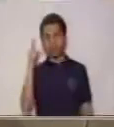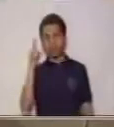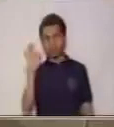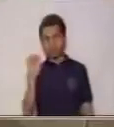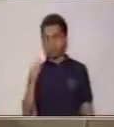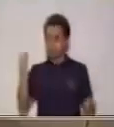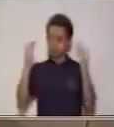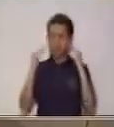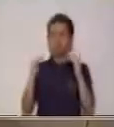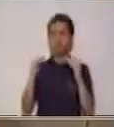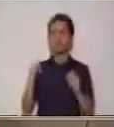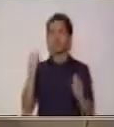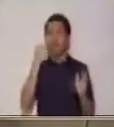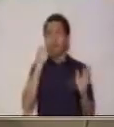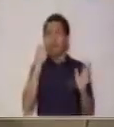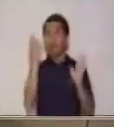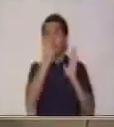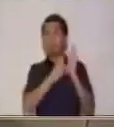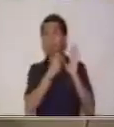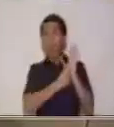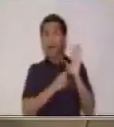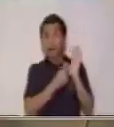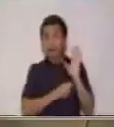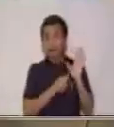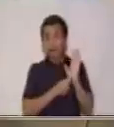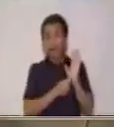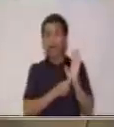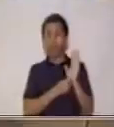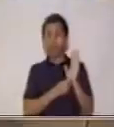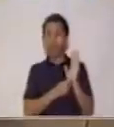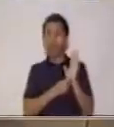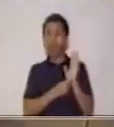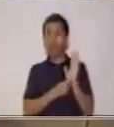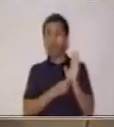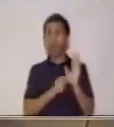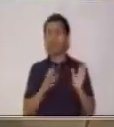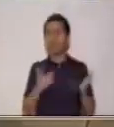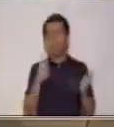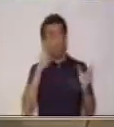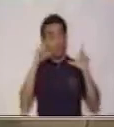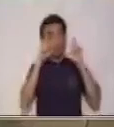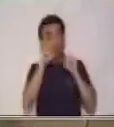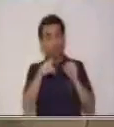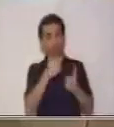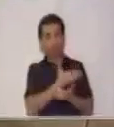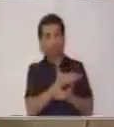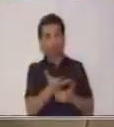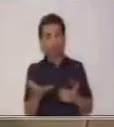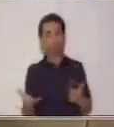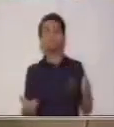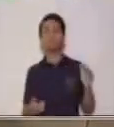La imagen, muy bien. La imagen que dijimos que era el producto, la fotografía del producto. Esta también.